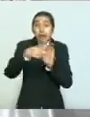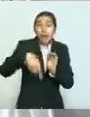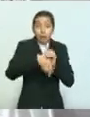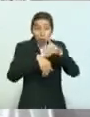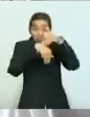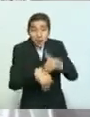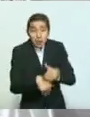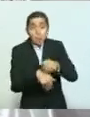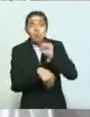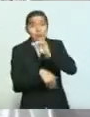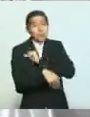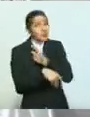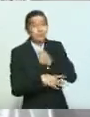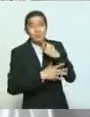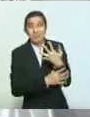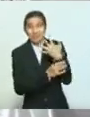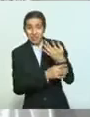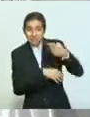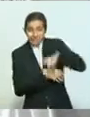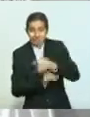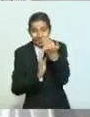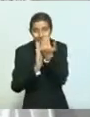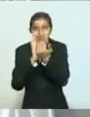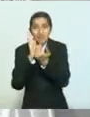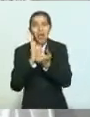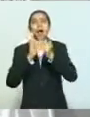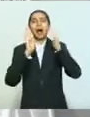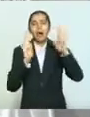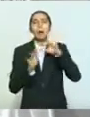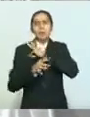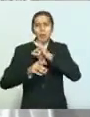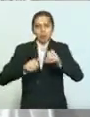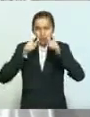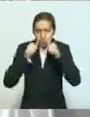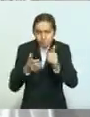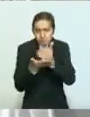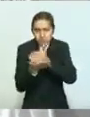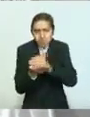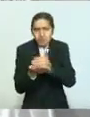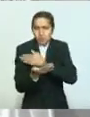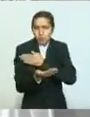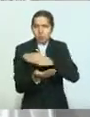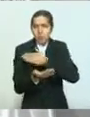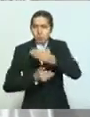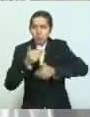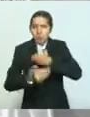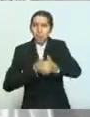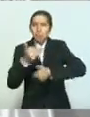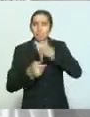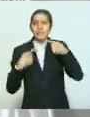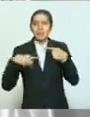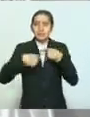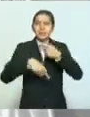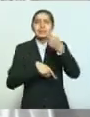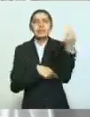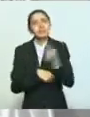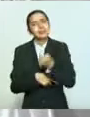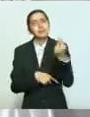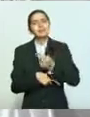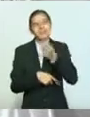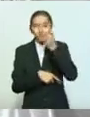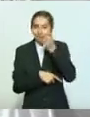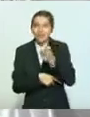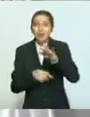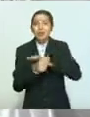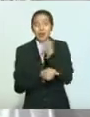tendremos capacidad para dar atención a todas las personas que lo requieren porque esta